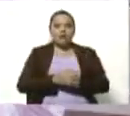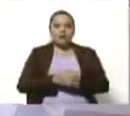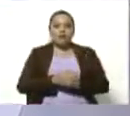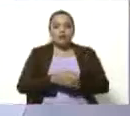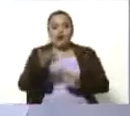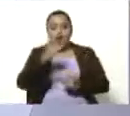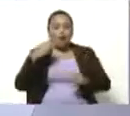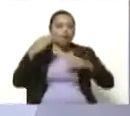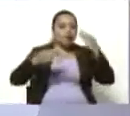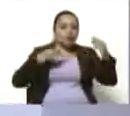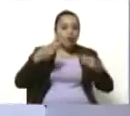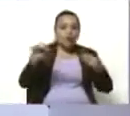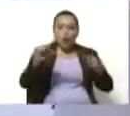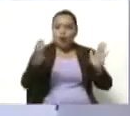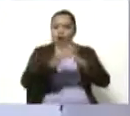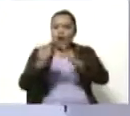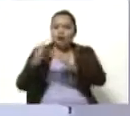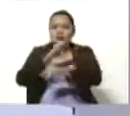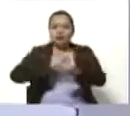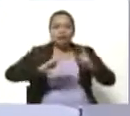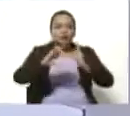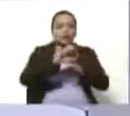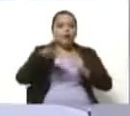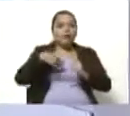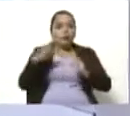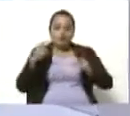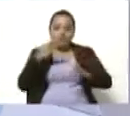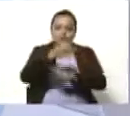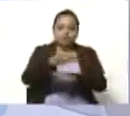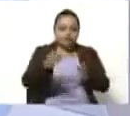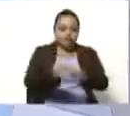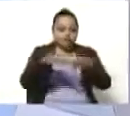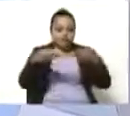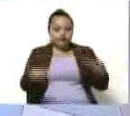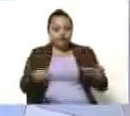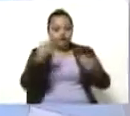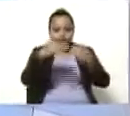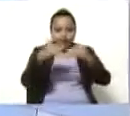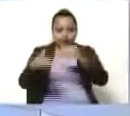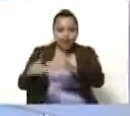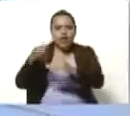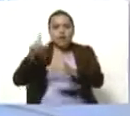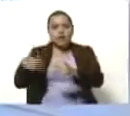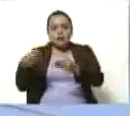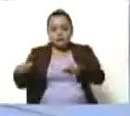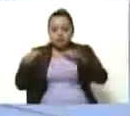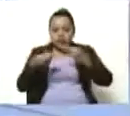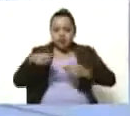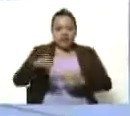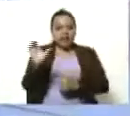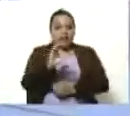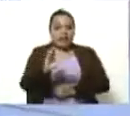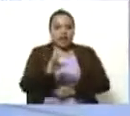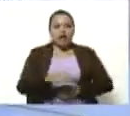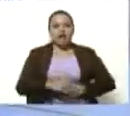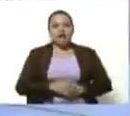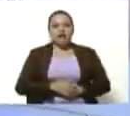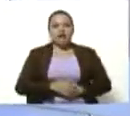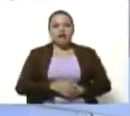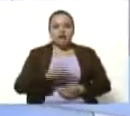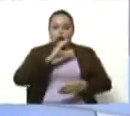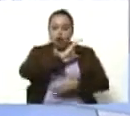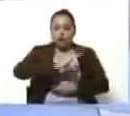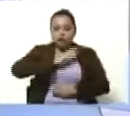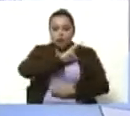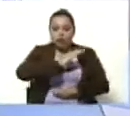pueden acercarse y ahí pueden entregar sus recaudos, y estos van a ser igual recibidos acá en Caracas, para que el comité